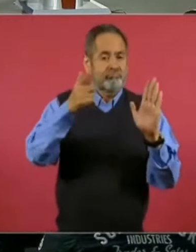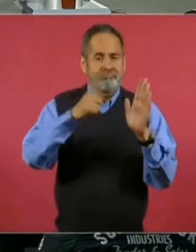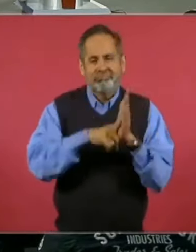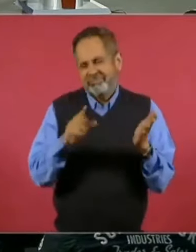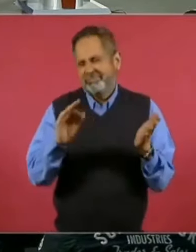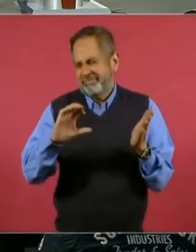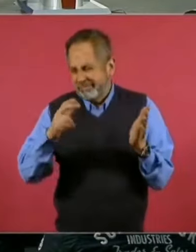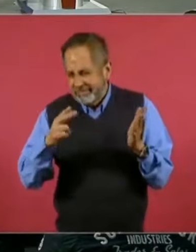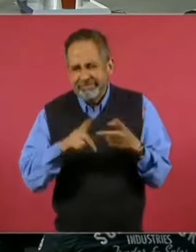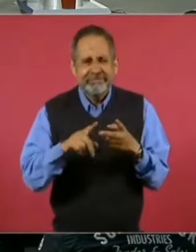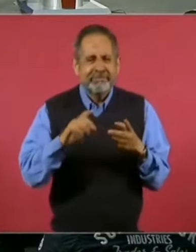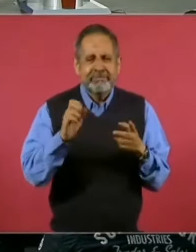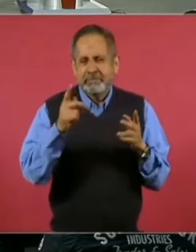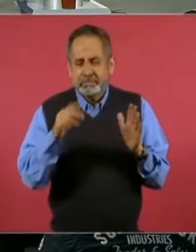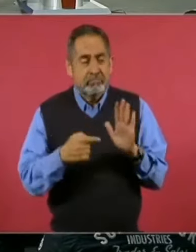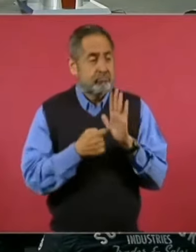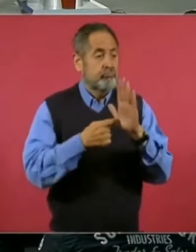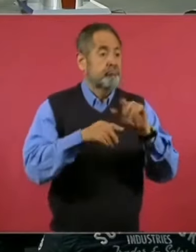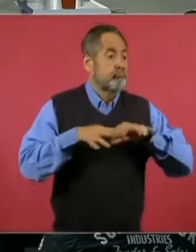todos eran…